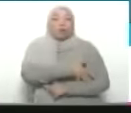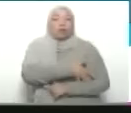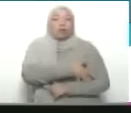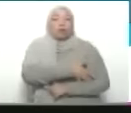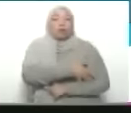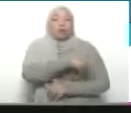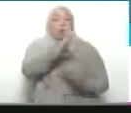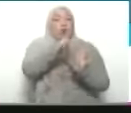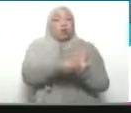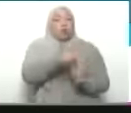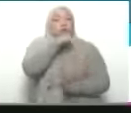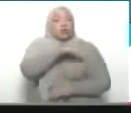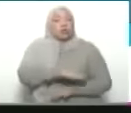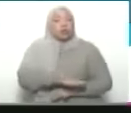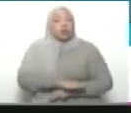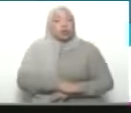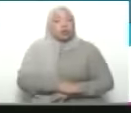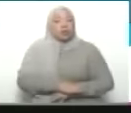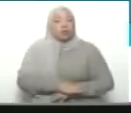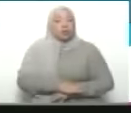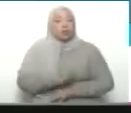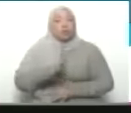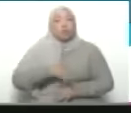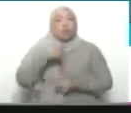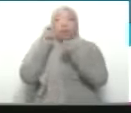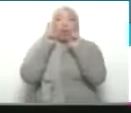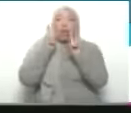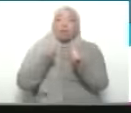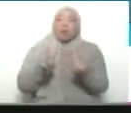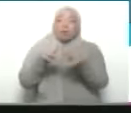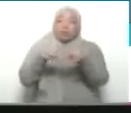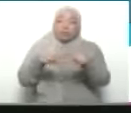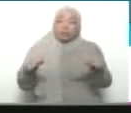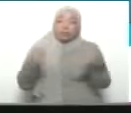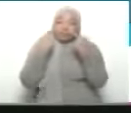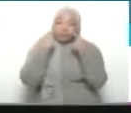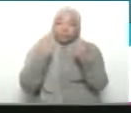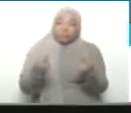Es un despojo histórico que se puede ver en el territorio.